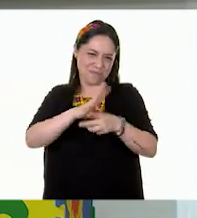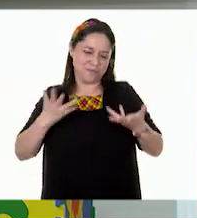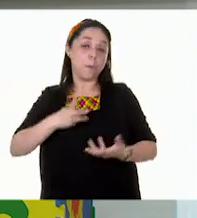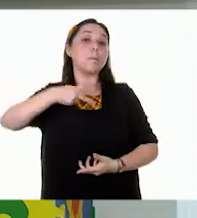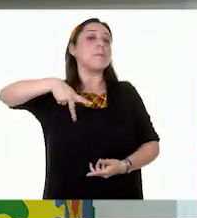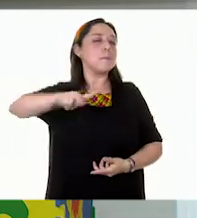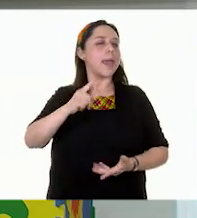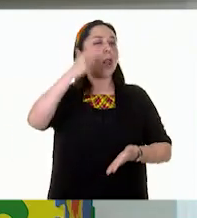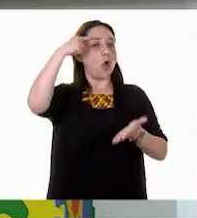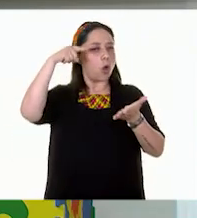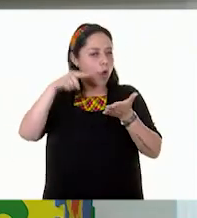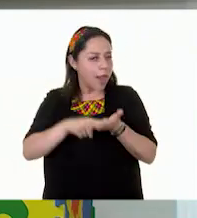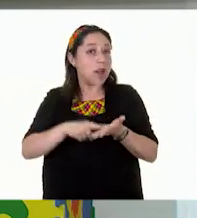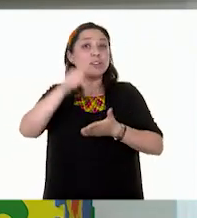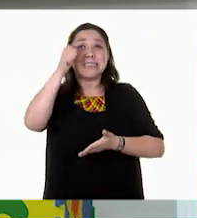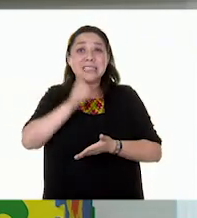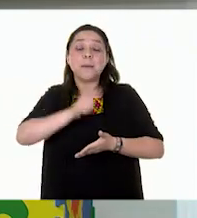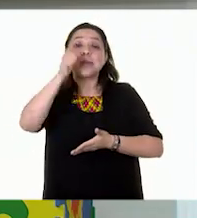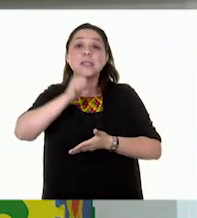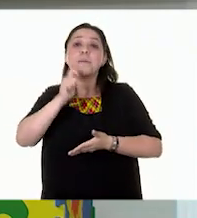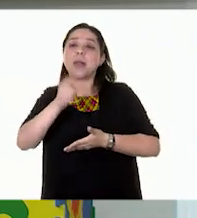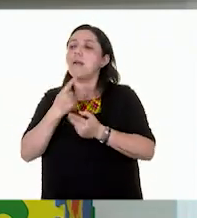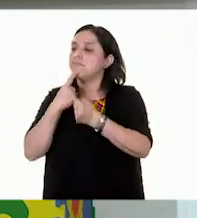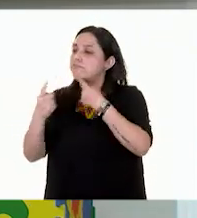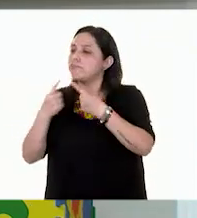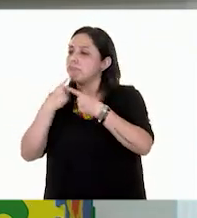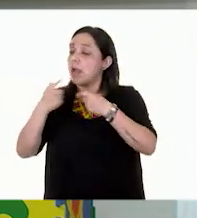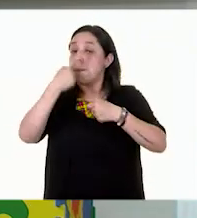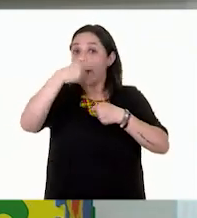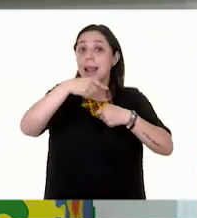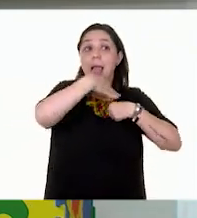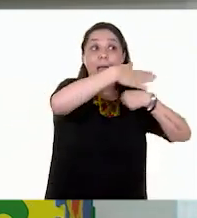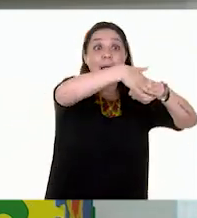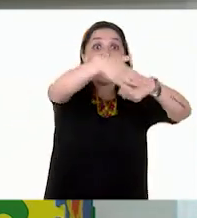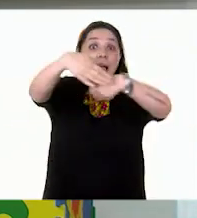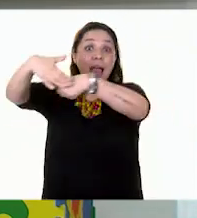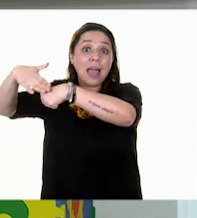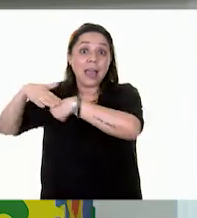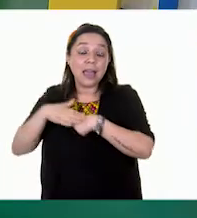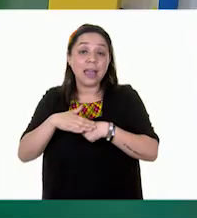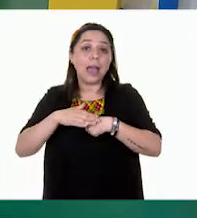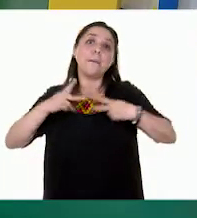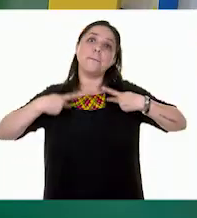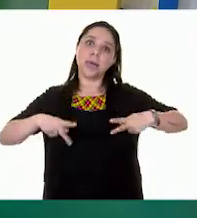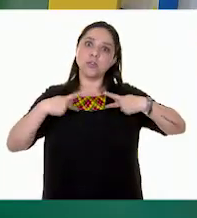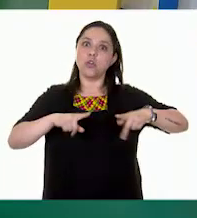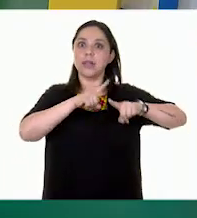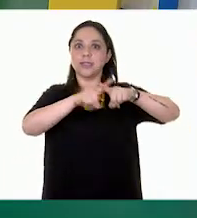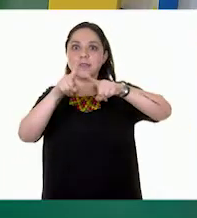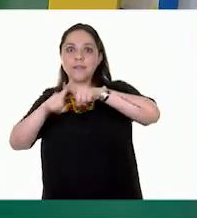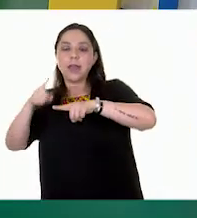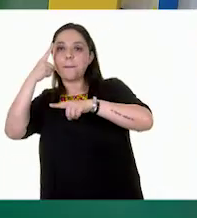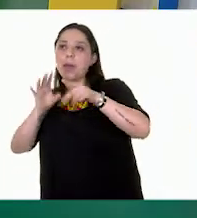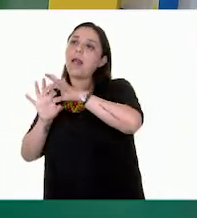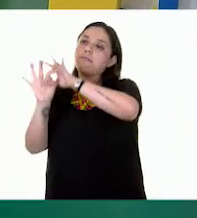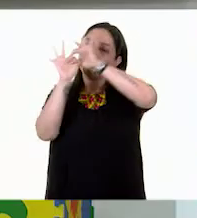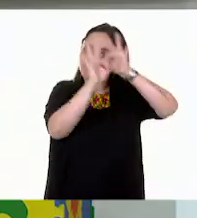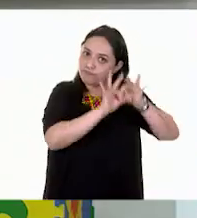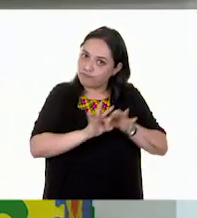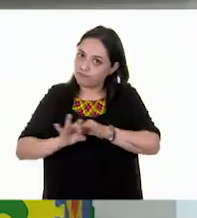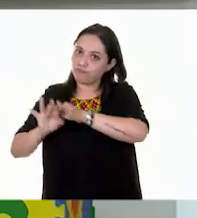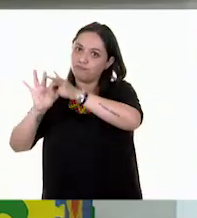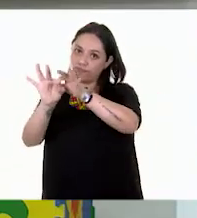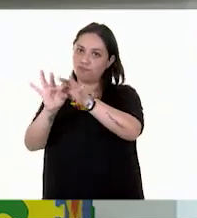importante organizar campañas que requieran la participación de varias personas, del trabajo colaborativo, de la